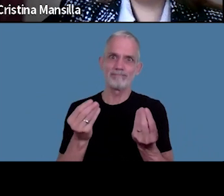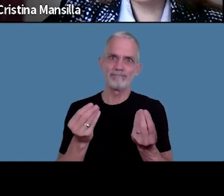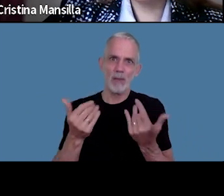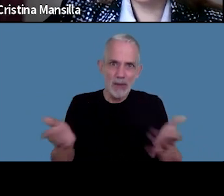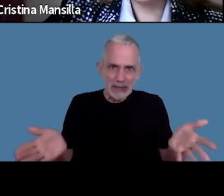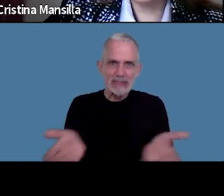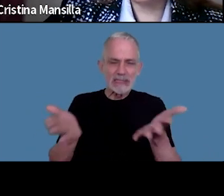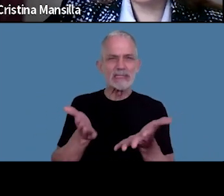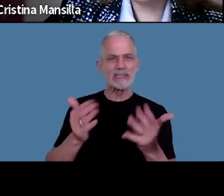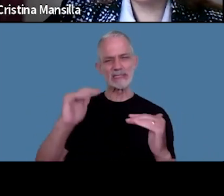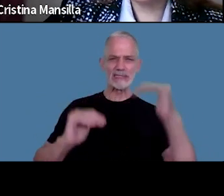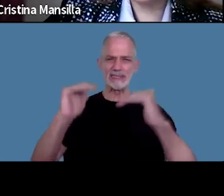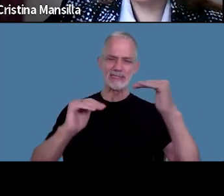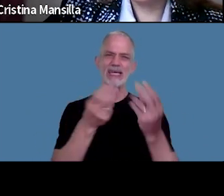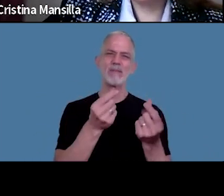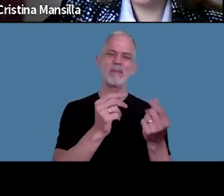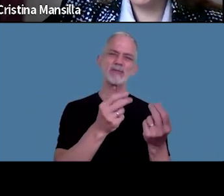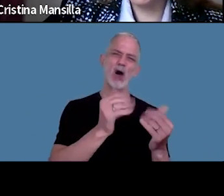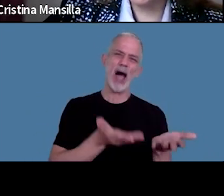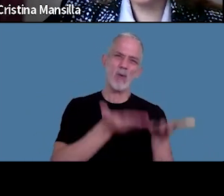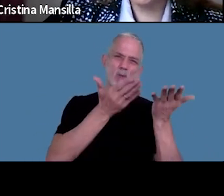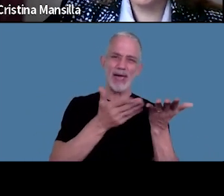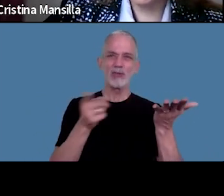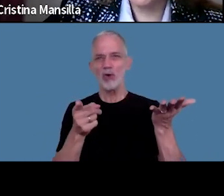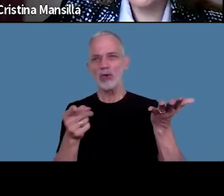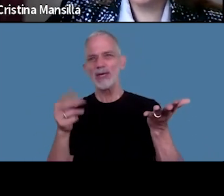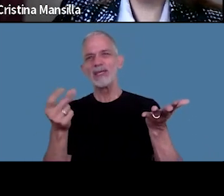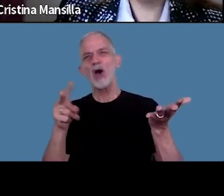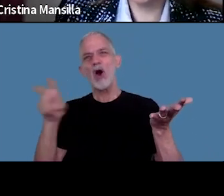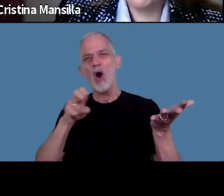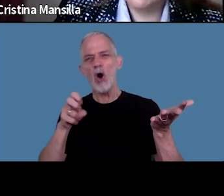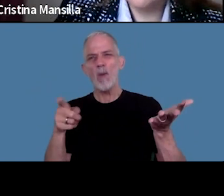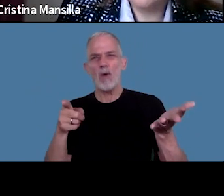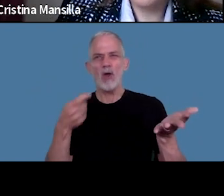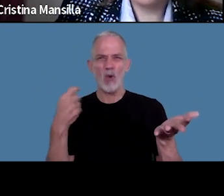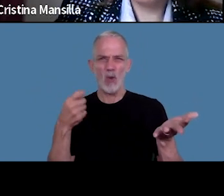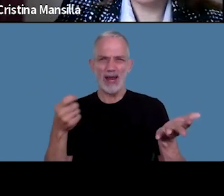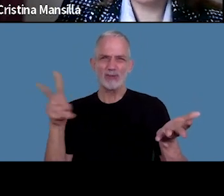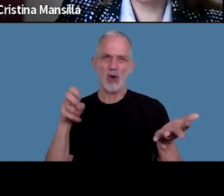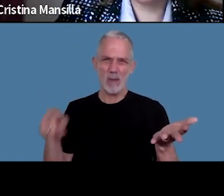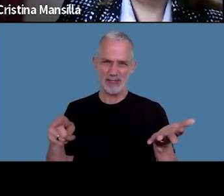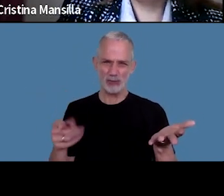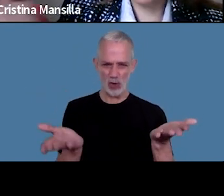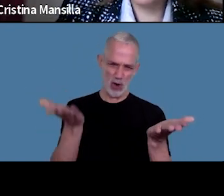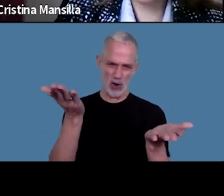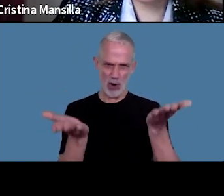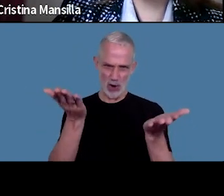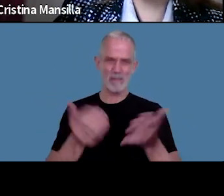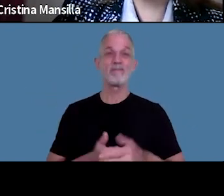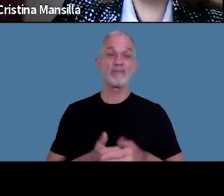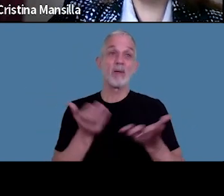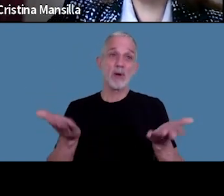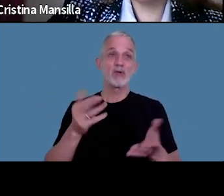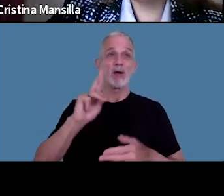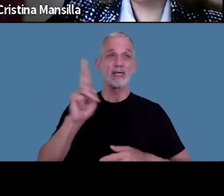lograr una equitativa distribución de los recursos de seguridad social por ello esta